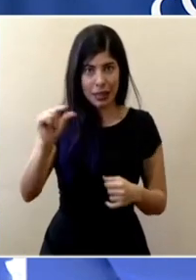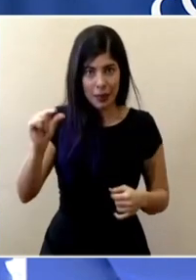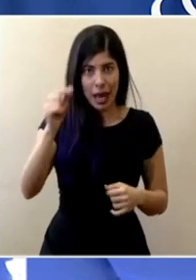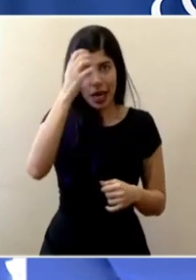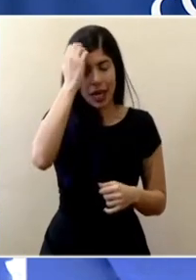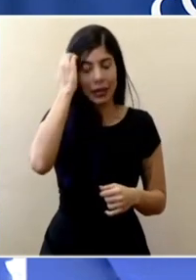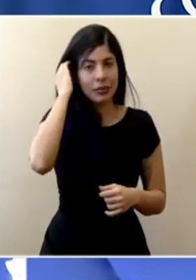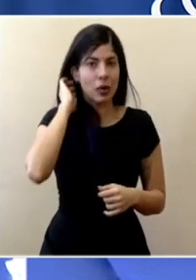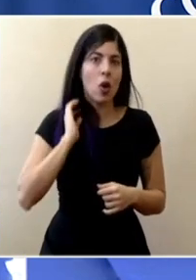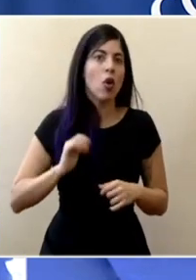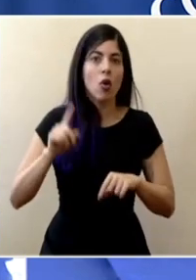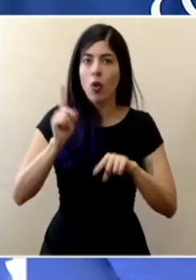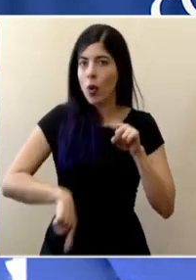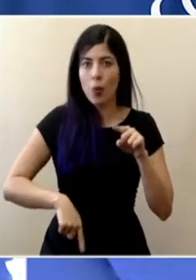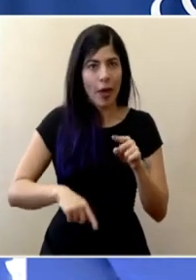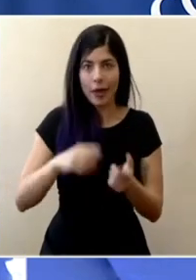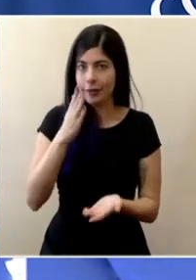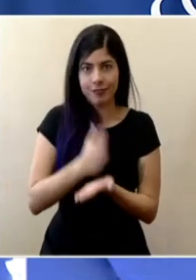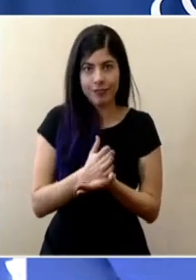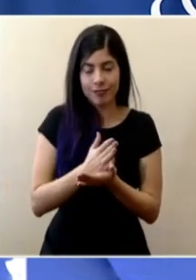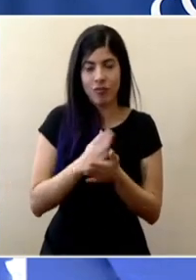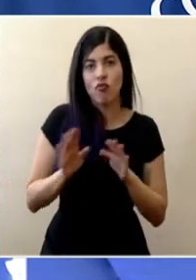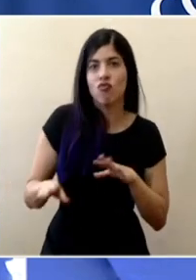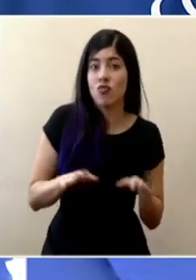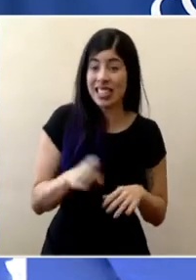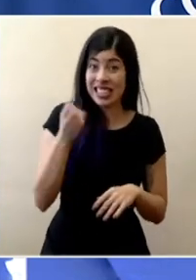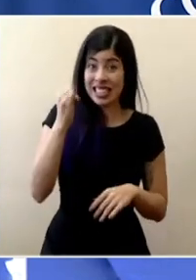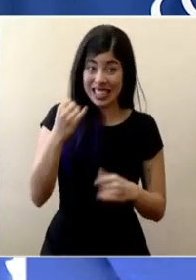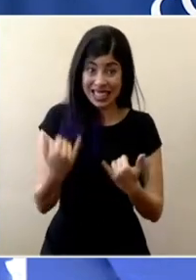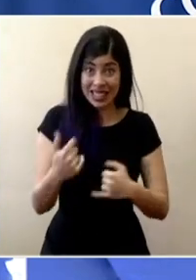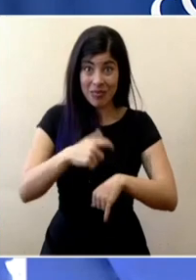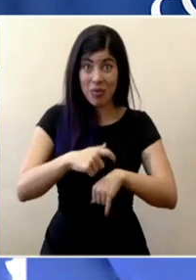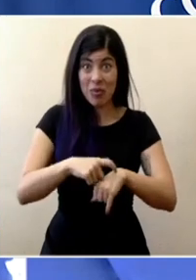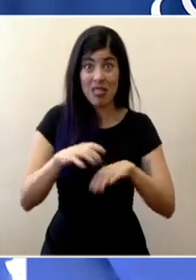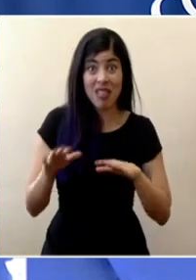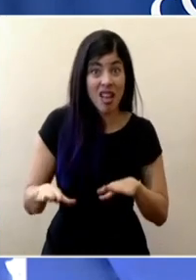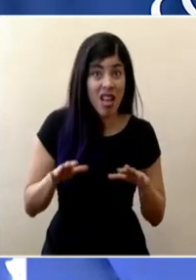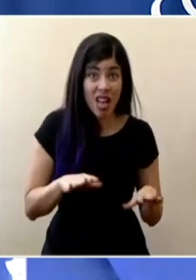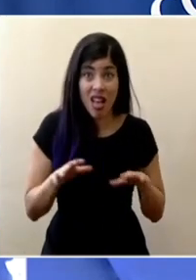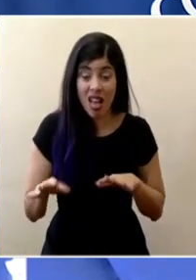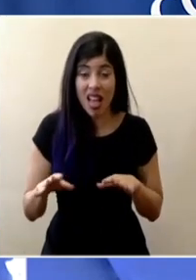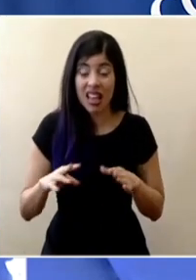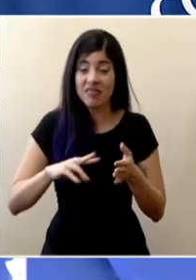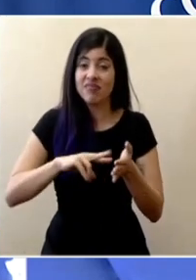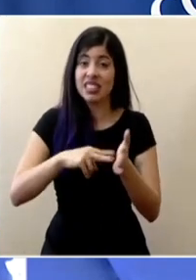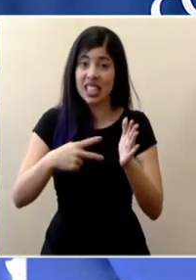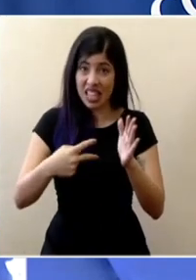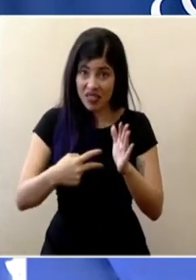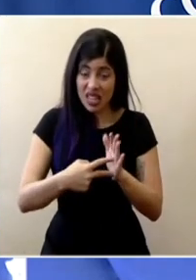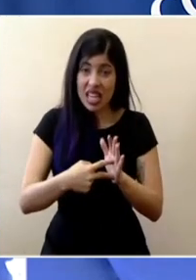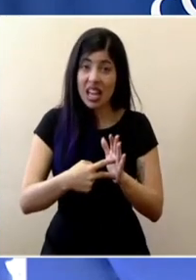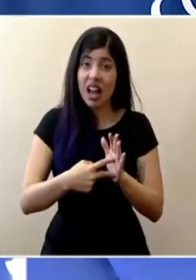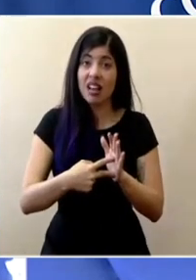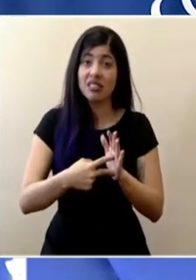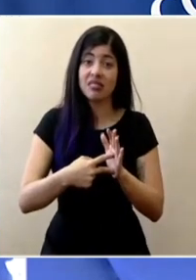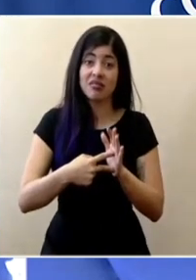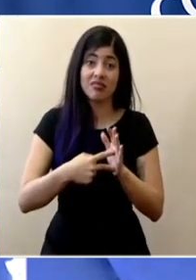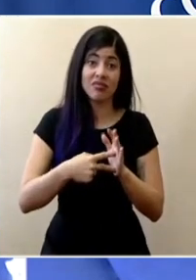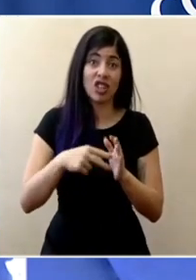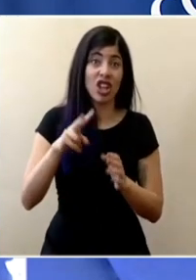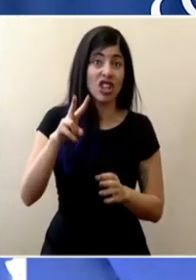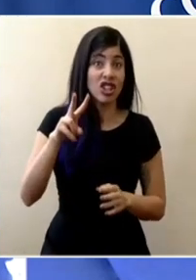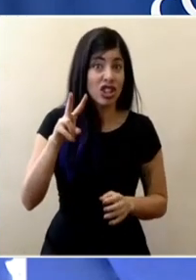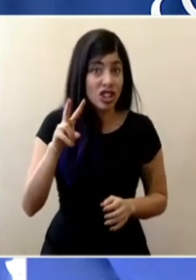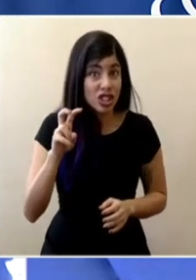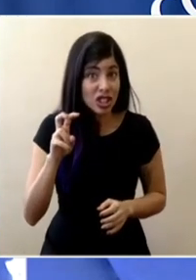De verdad, no podemos bajar la guardia. Que bajemos la guardia en este momento significa que tengamos no ya